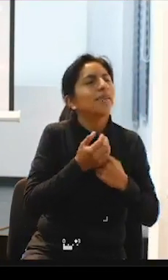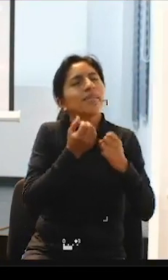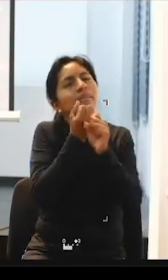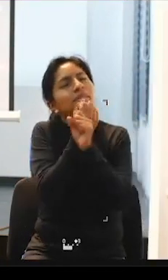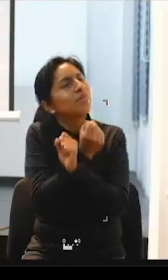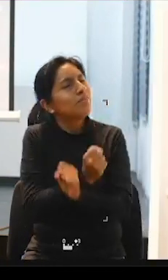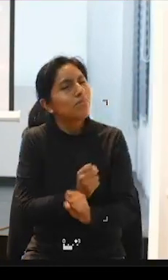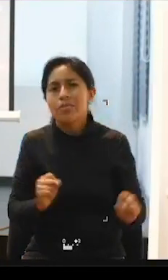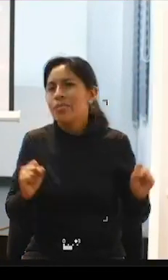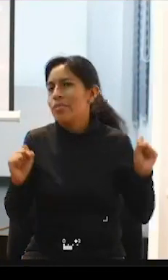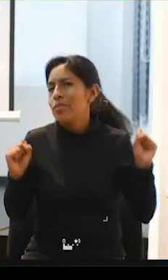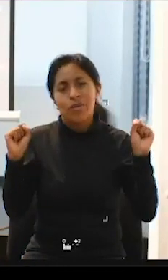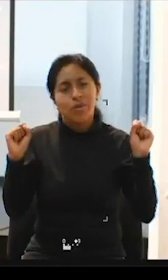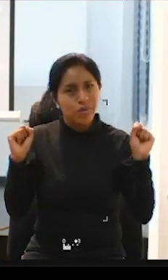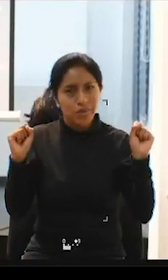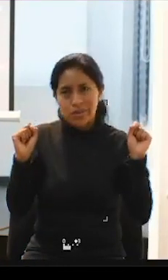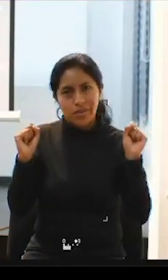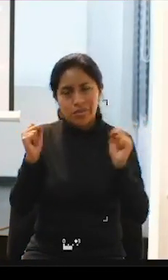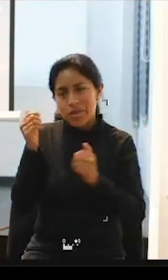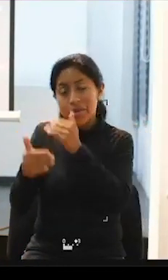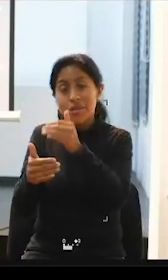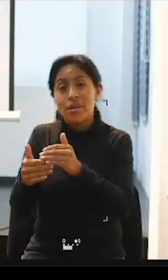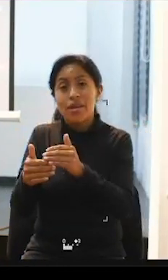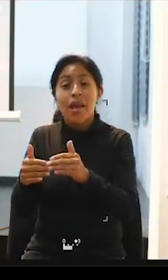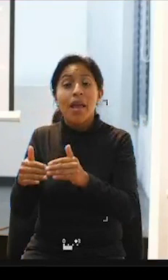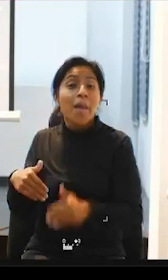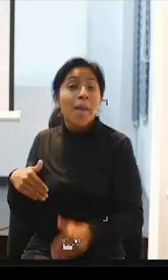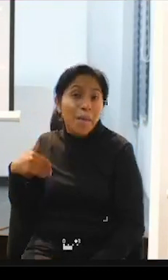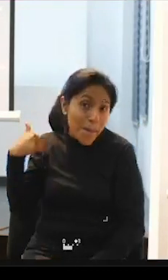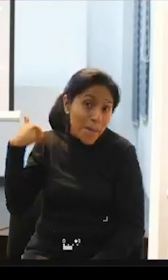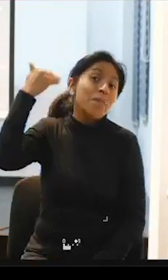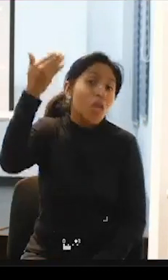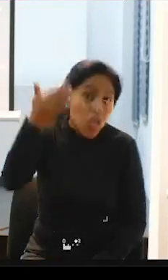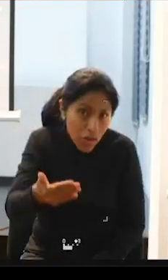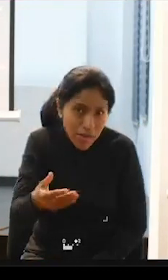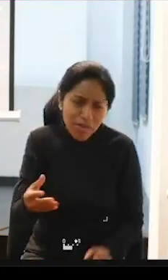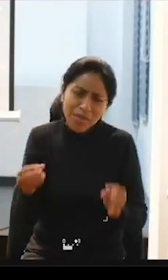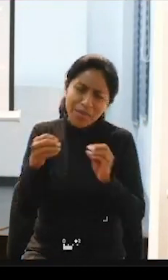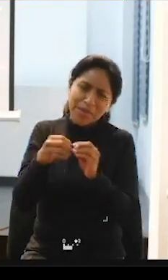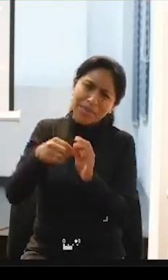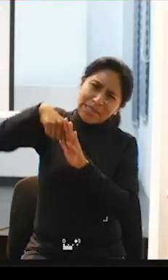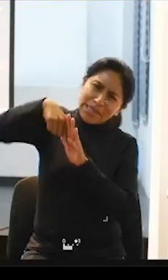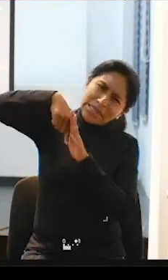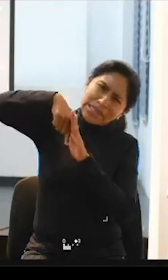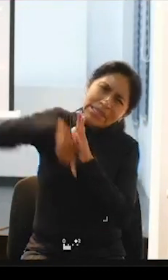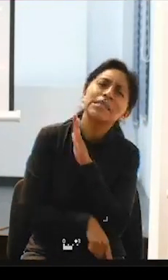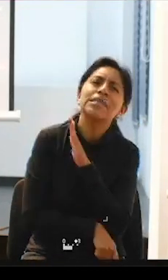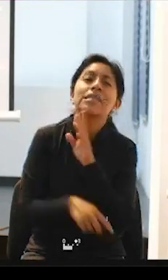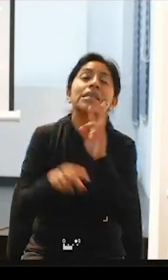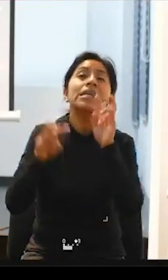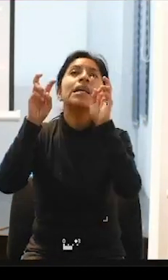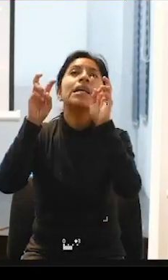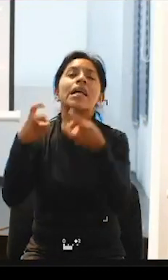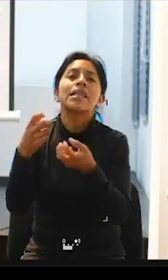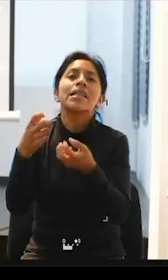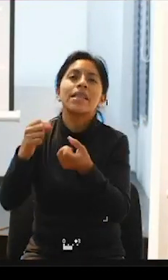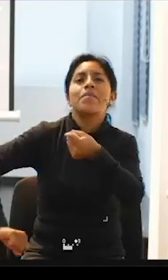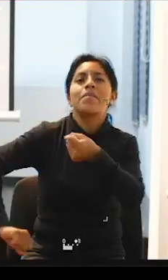bueno quizás nos gustaría en otro momento ahondar en las condiciones de la asistencia personal